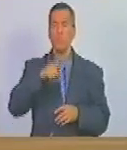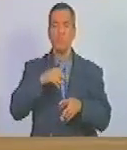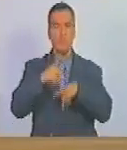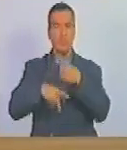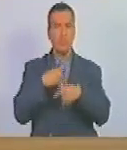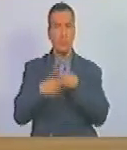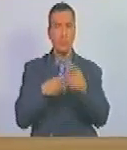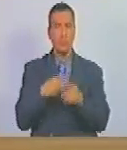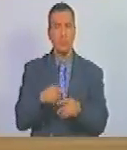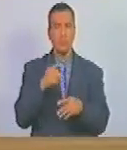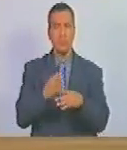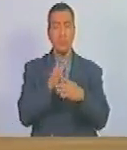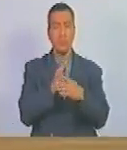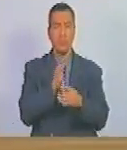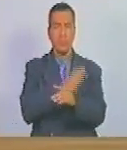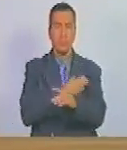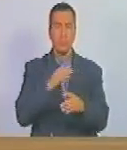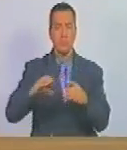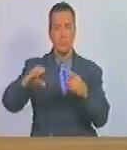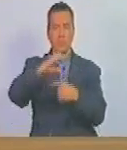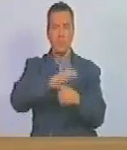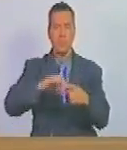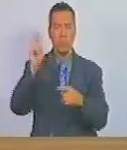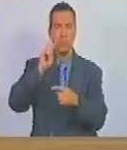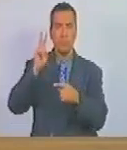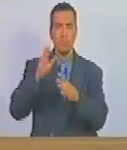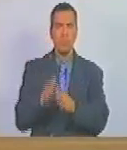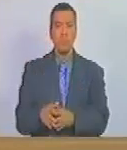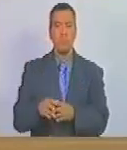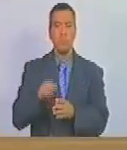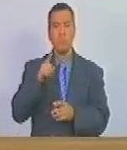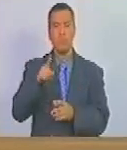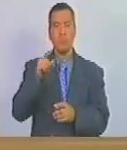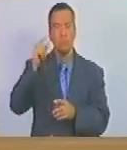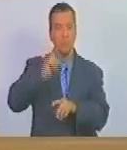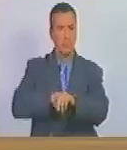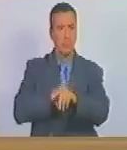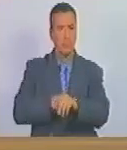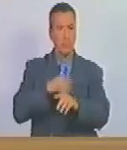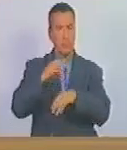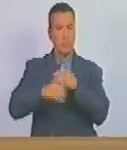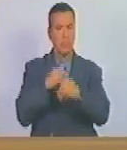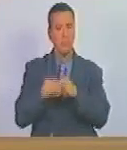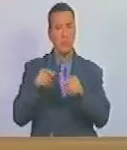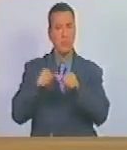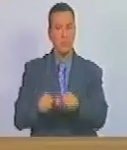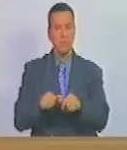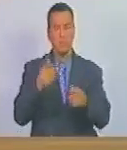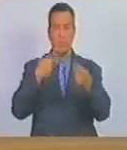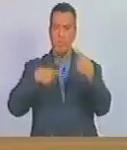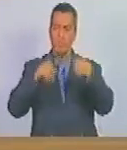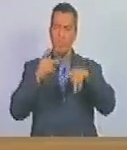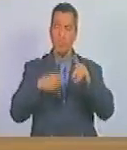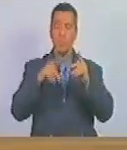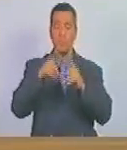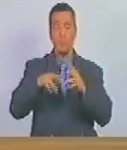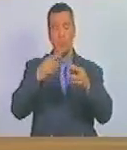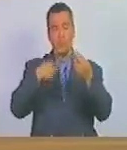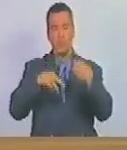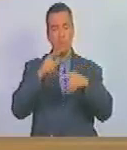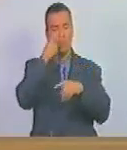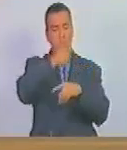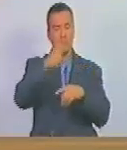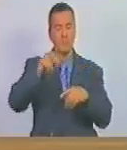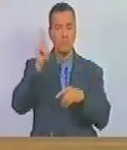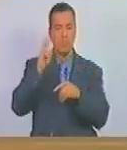desarrollo y la preservación de la cultura venezolana el tiempo que constituye un lugar turístico y recreacional para el